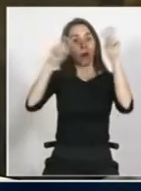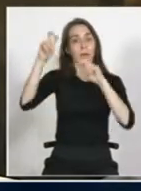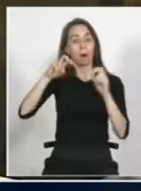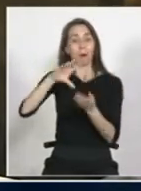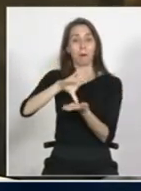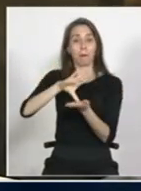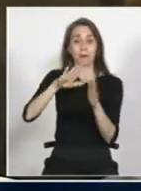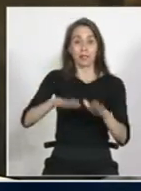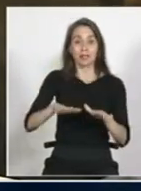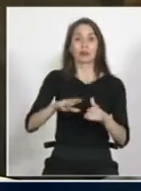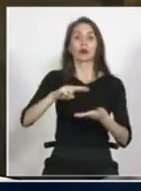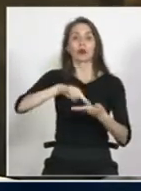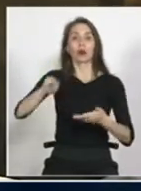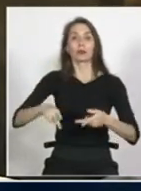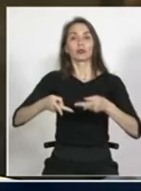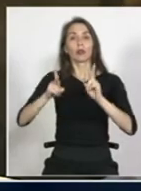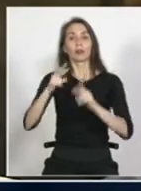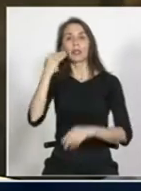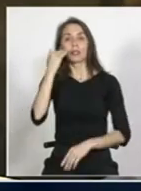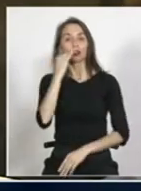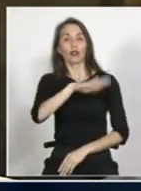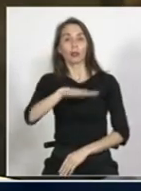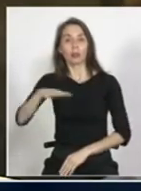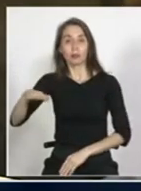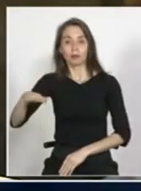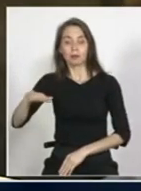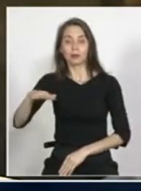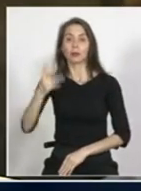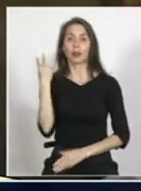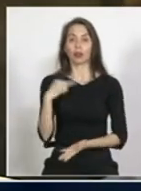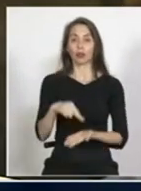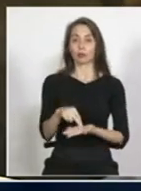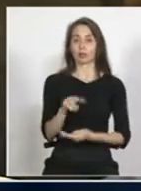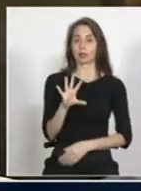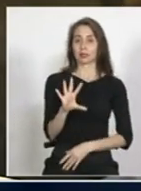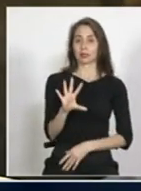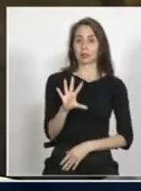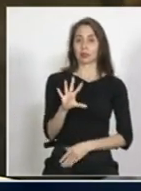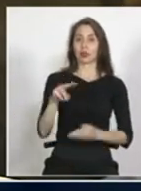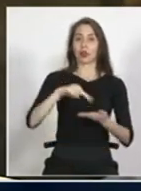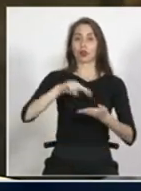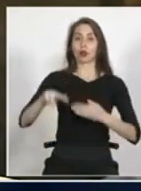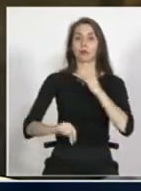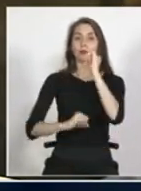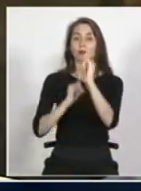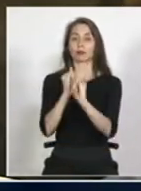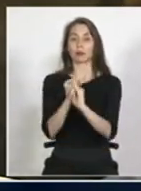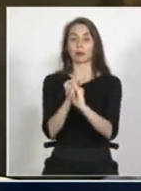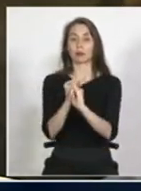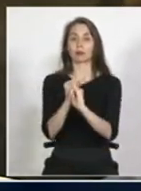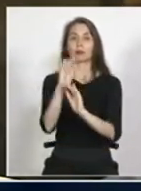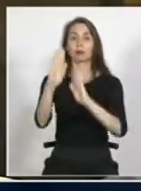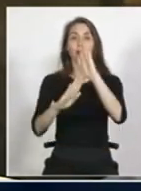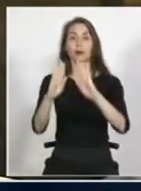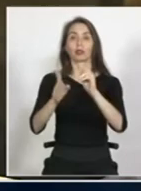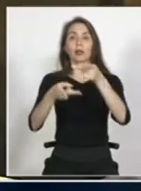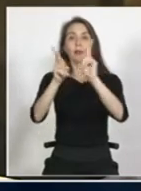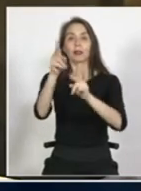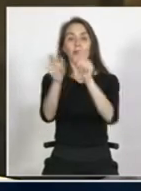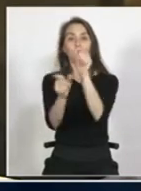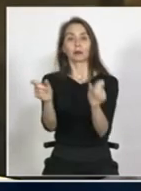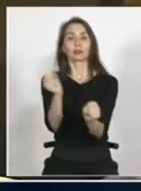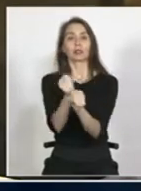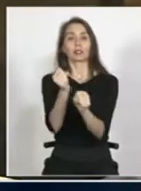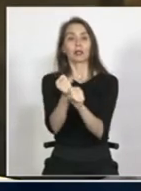Convención de los Derechos del Niño y en el año 2005, la Convención Internacional sobre Protección de los Derechos de los